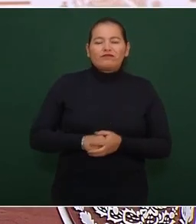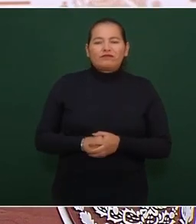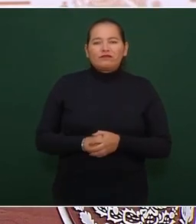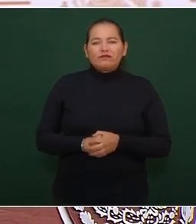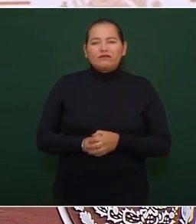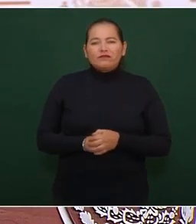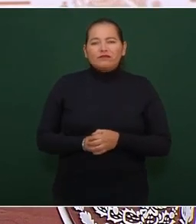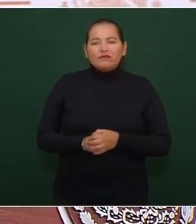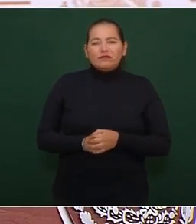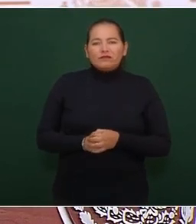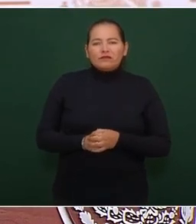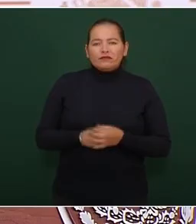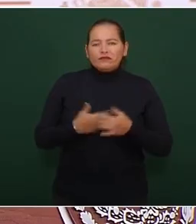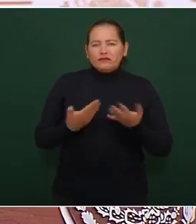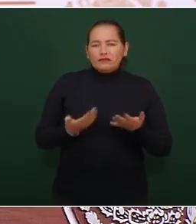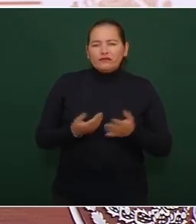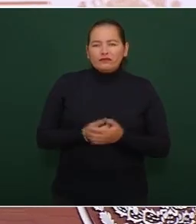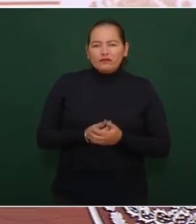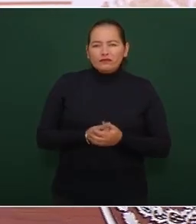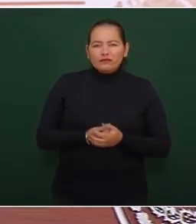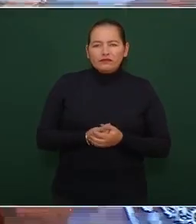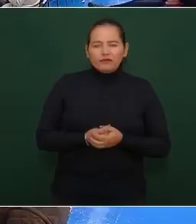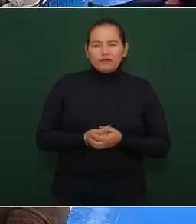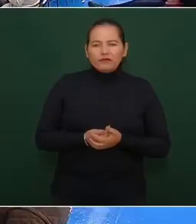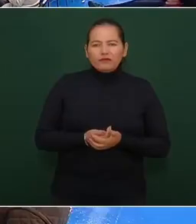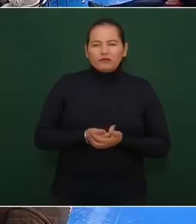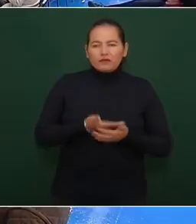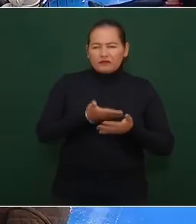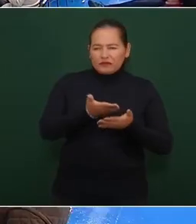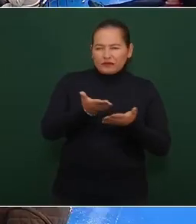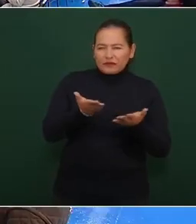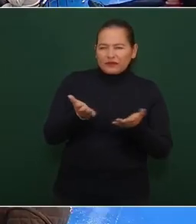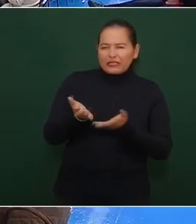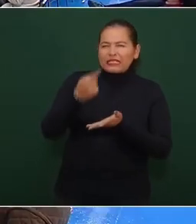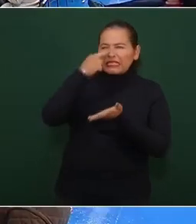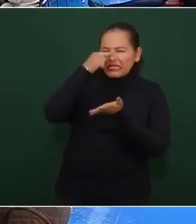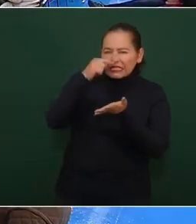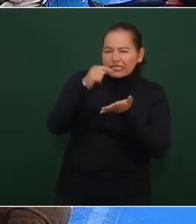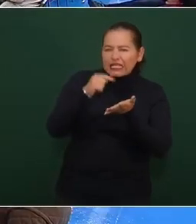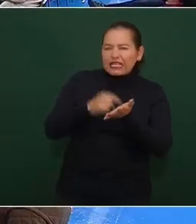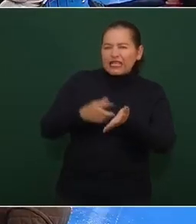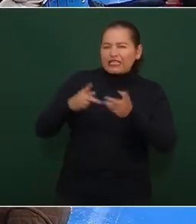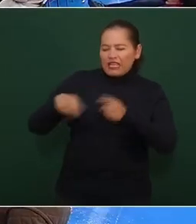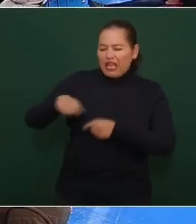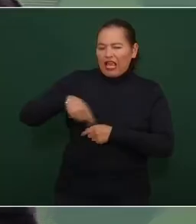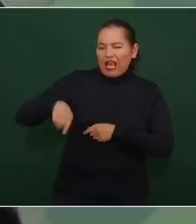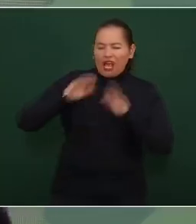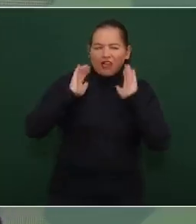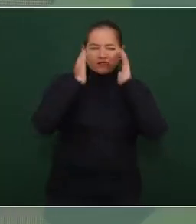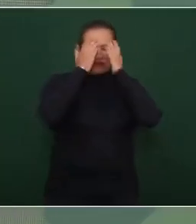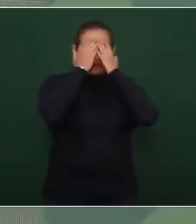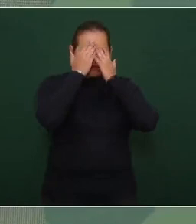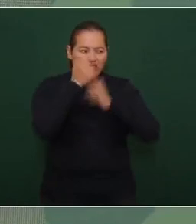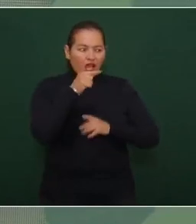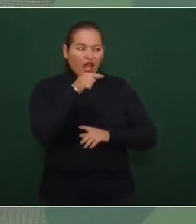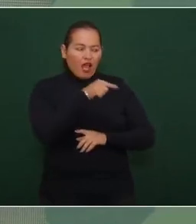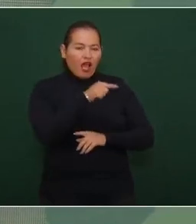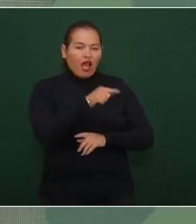ustedes creen que los conservadores veían bien a Zapata